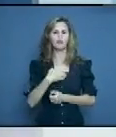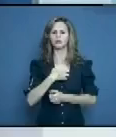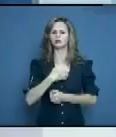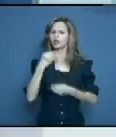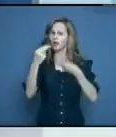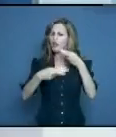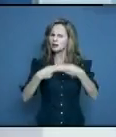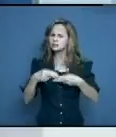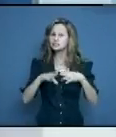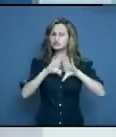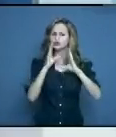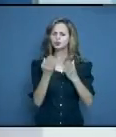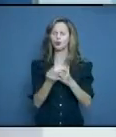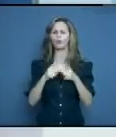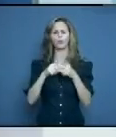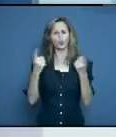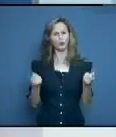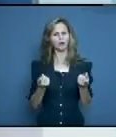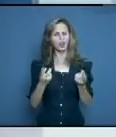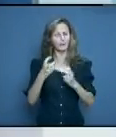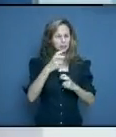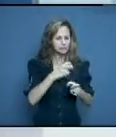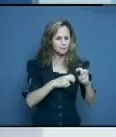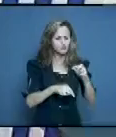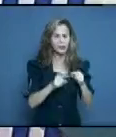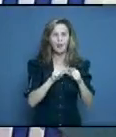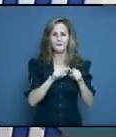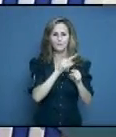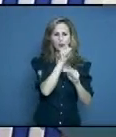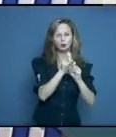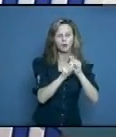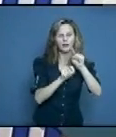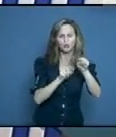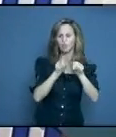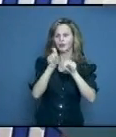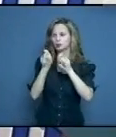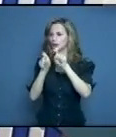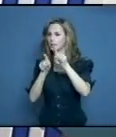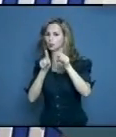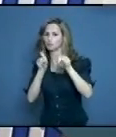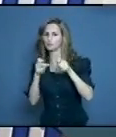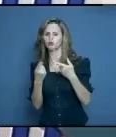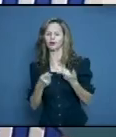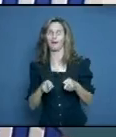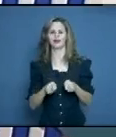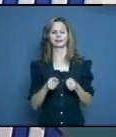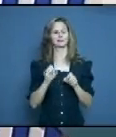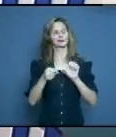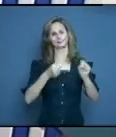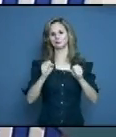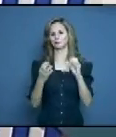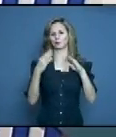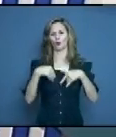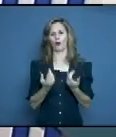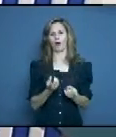embargo, no rastrean. Cuando yo veo que el municipio no llega a controlar es porque se le escapan contactos que no encontraron. La